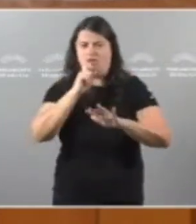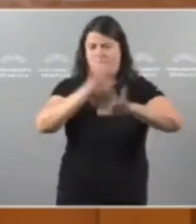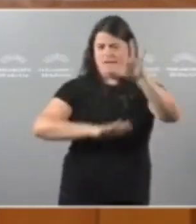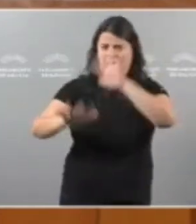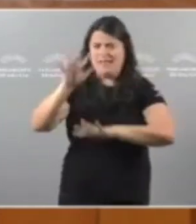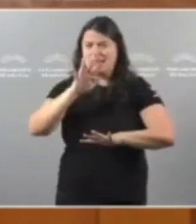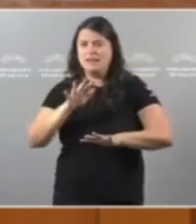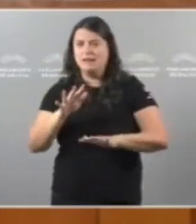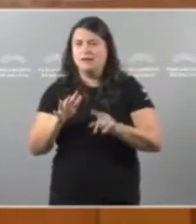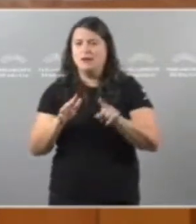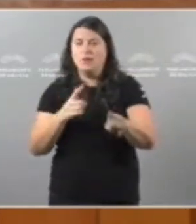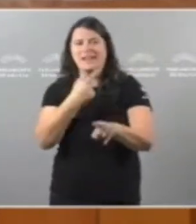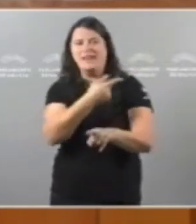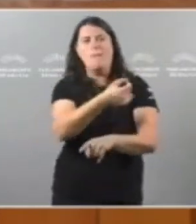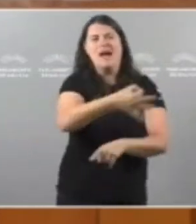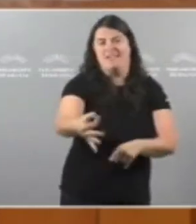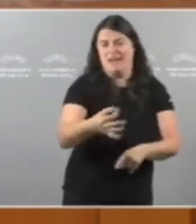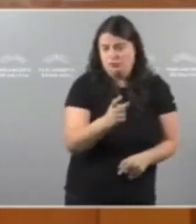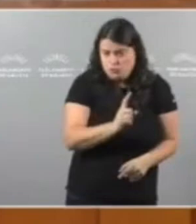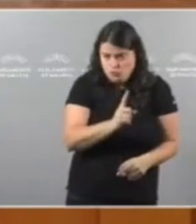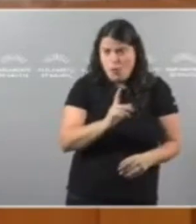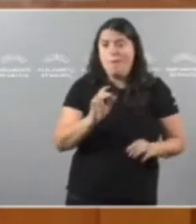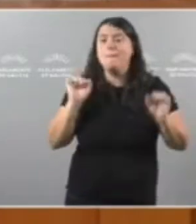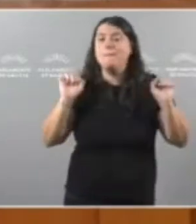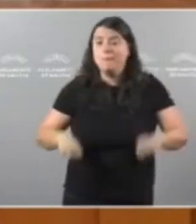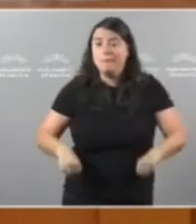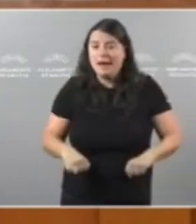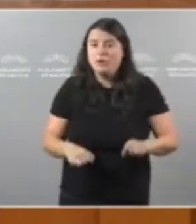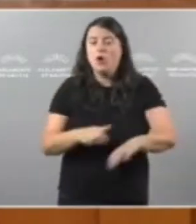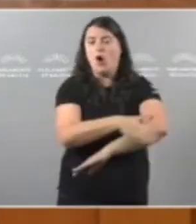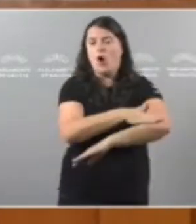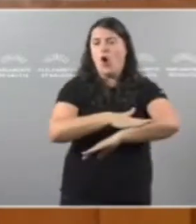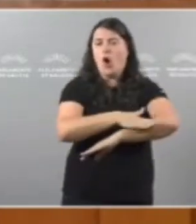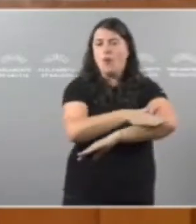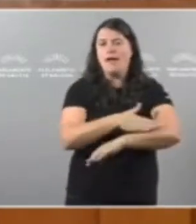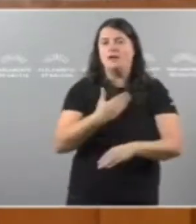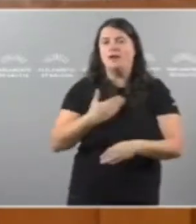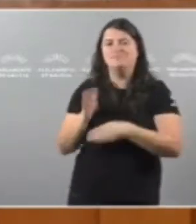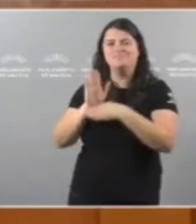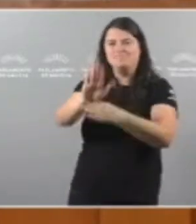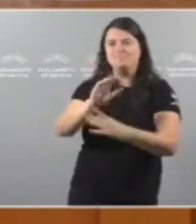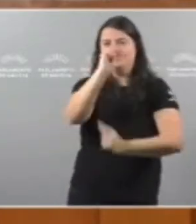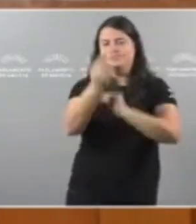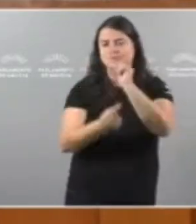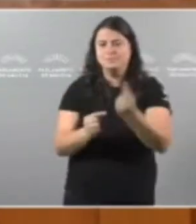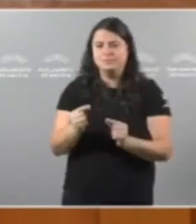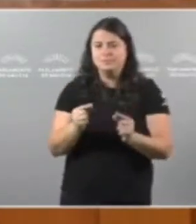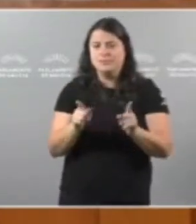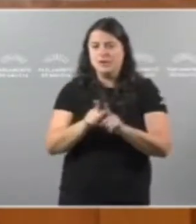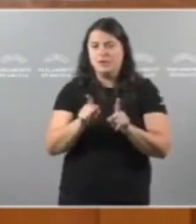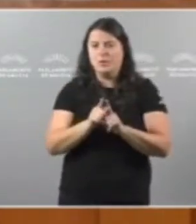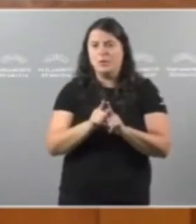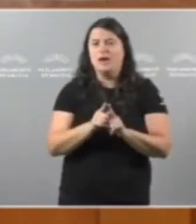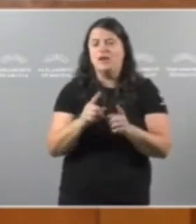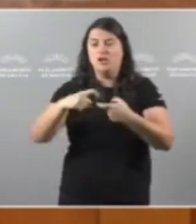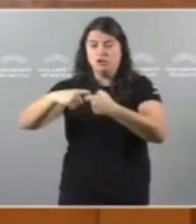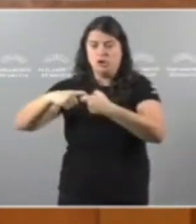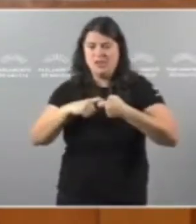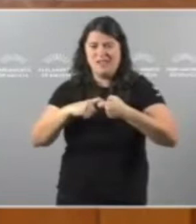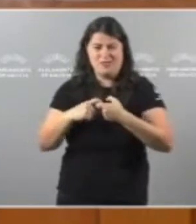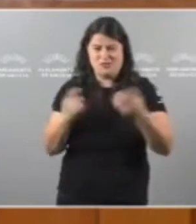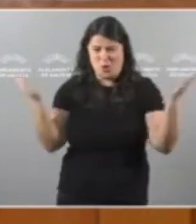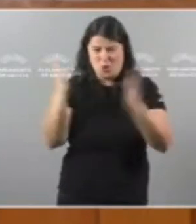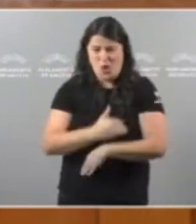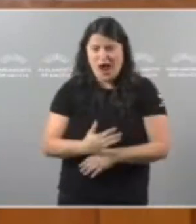teñan que ser infalibles Pero é impresentable que este goberno Traía uns orzamentos Que ademais de insolidarios Son